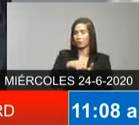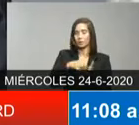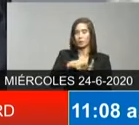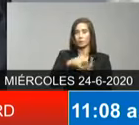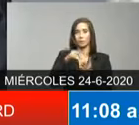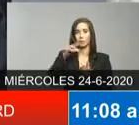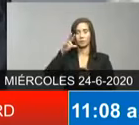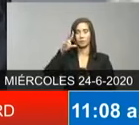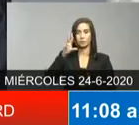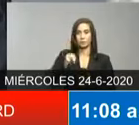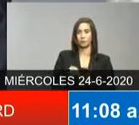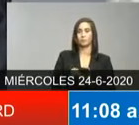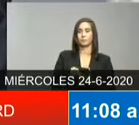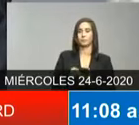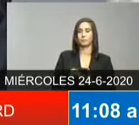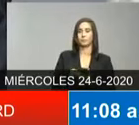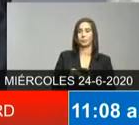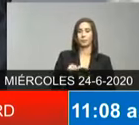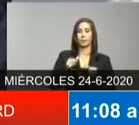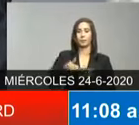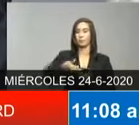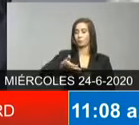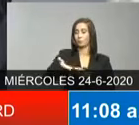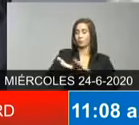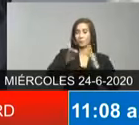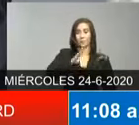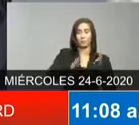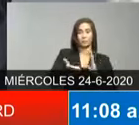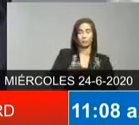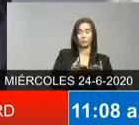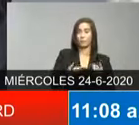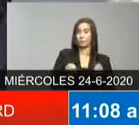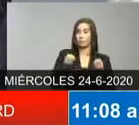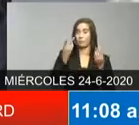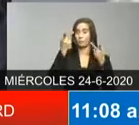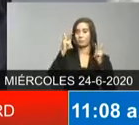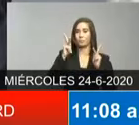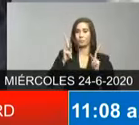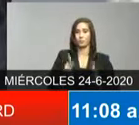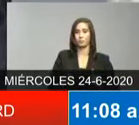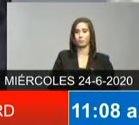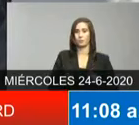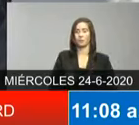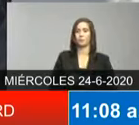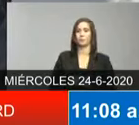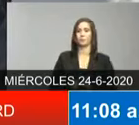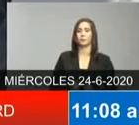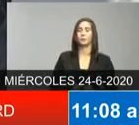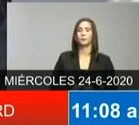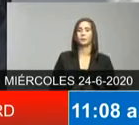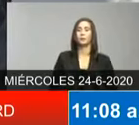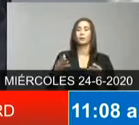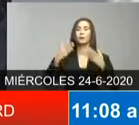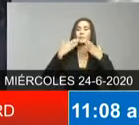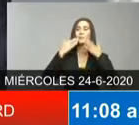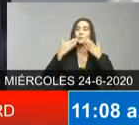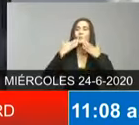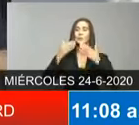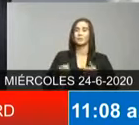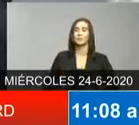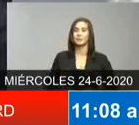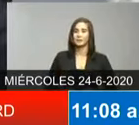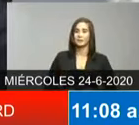fenómeno que tiene una tasa muy pero muy superior al COVID-19 muchísimas gracias